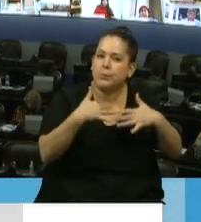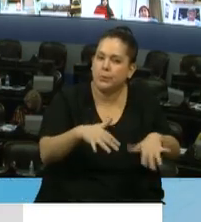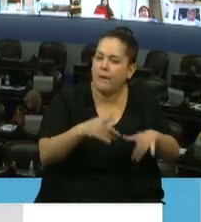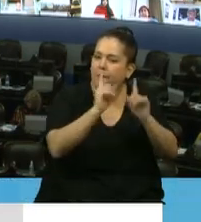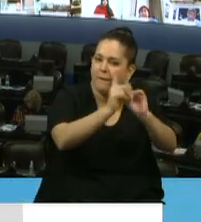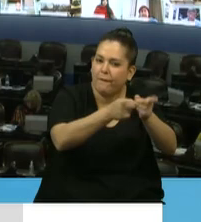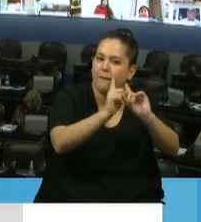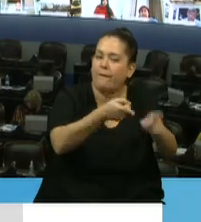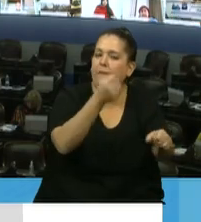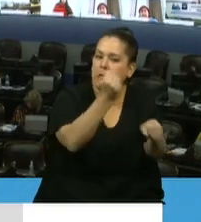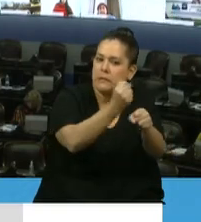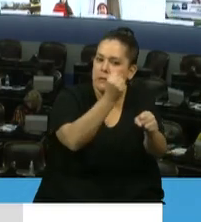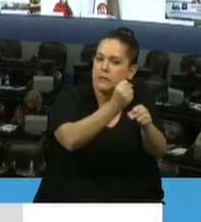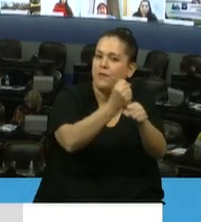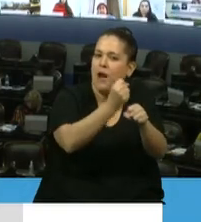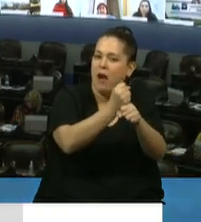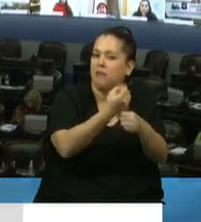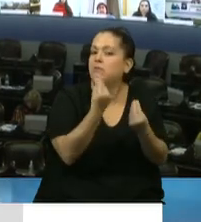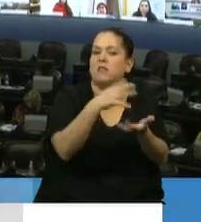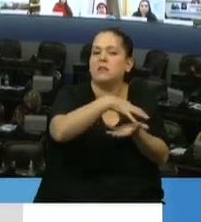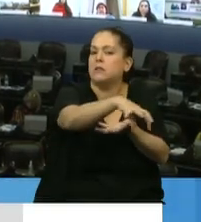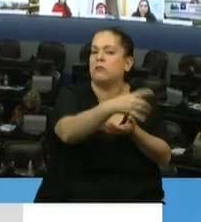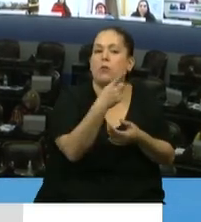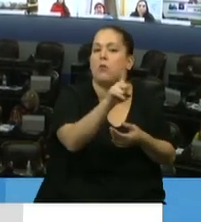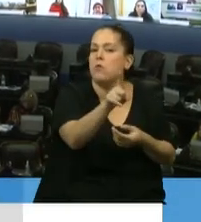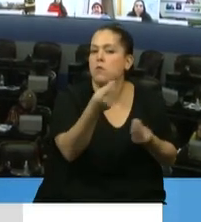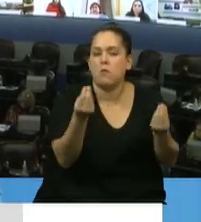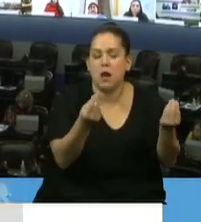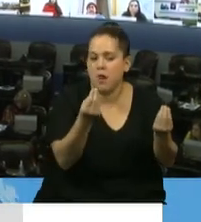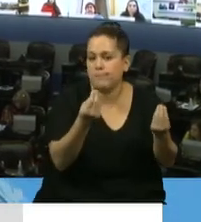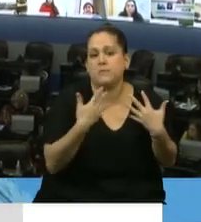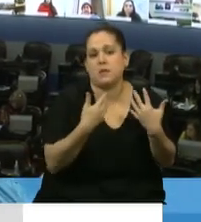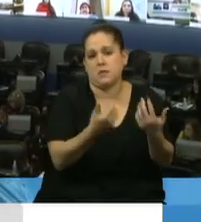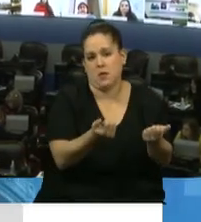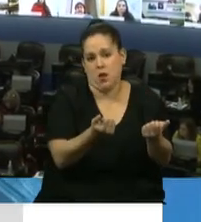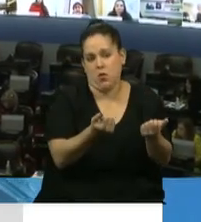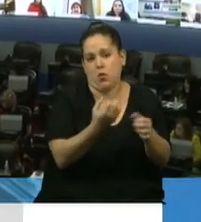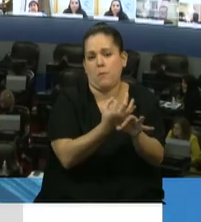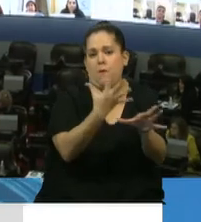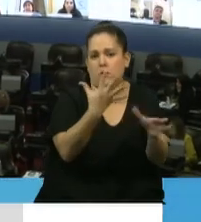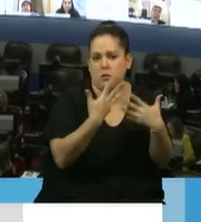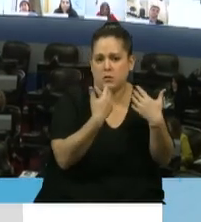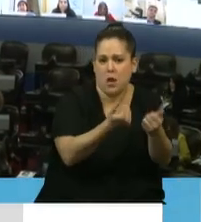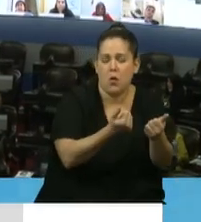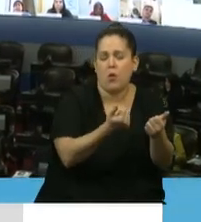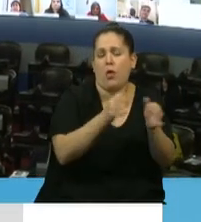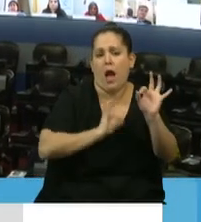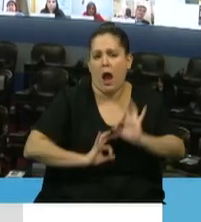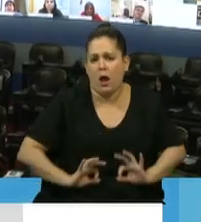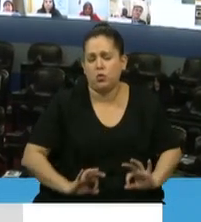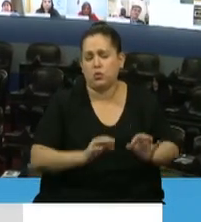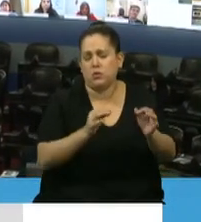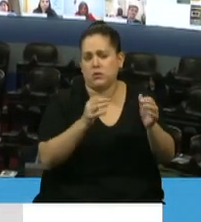que están en la primera línea, que es el sector de la salud, que son los profesionales, los auxiliares, los